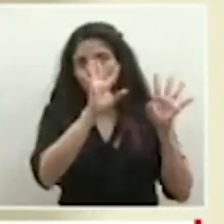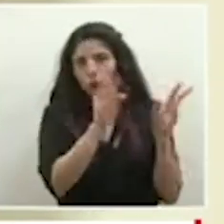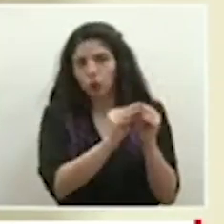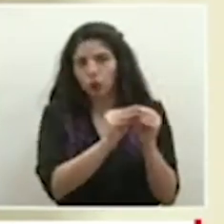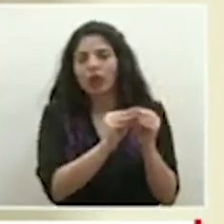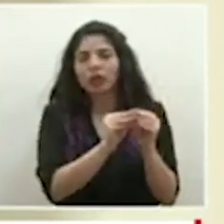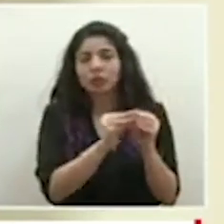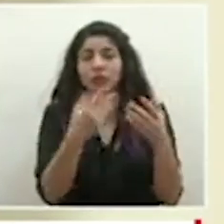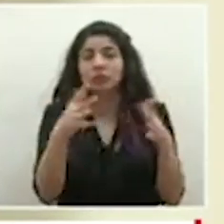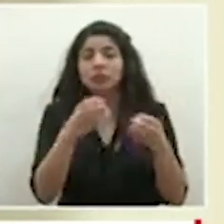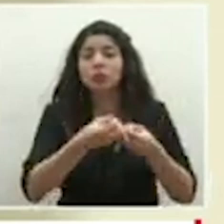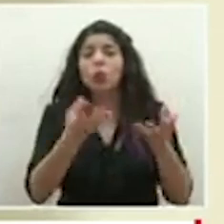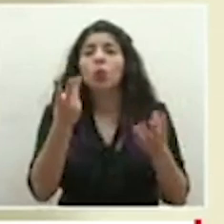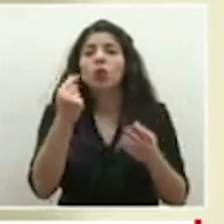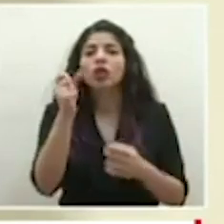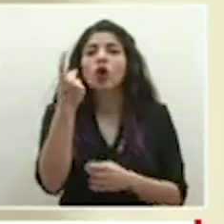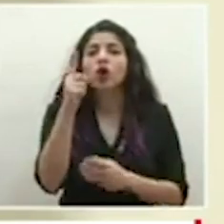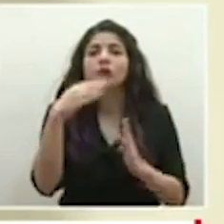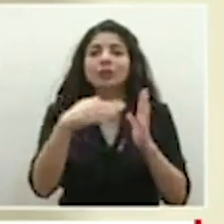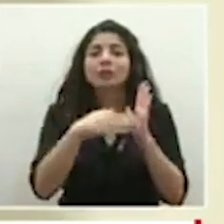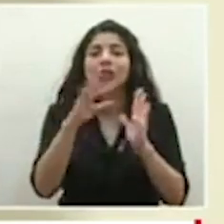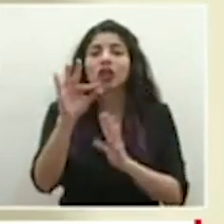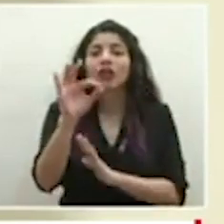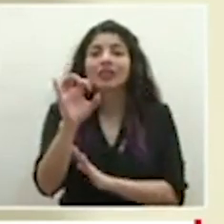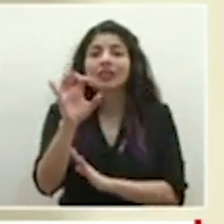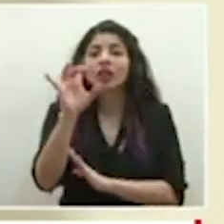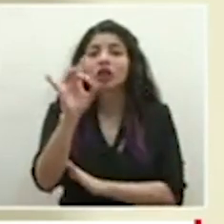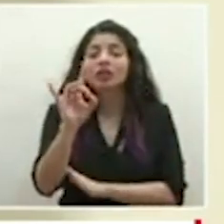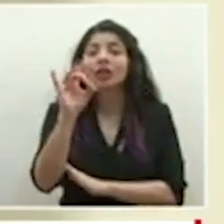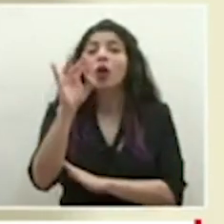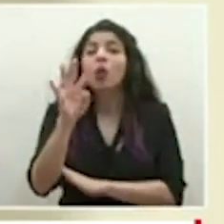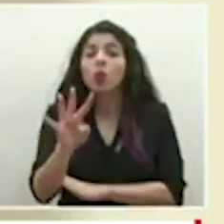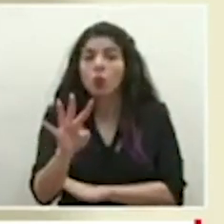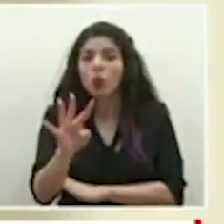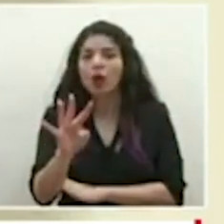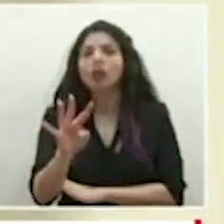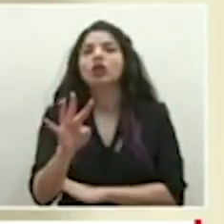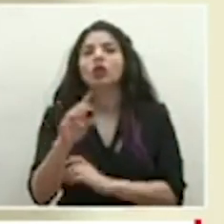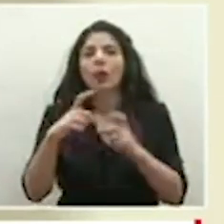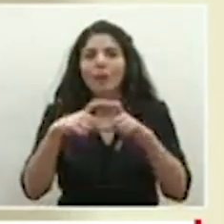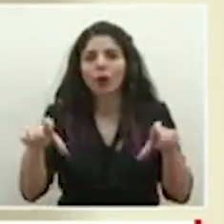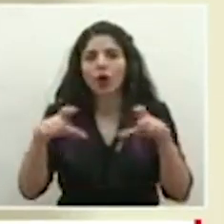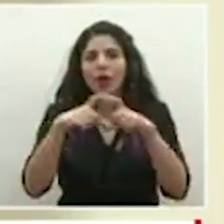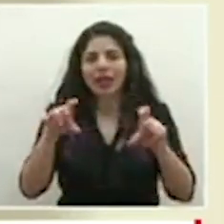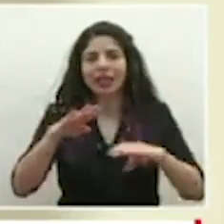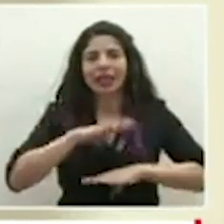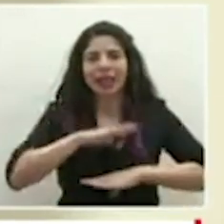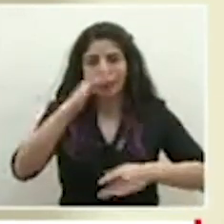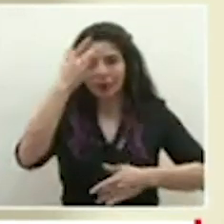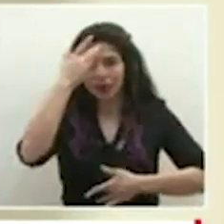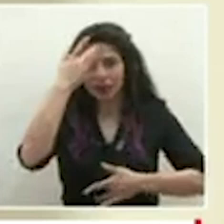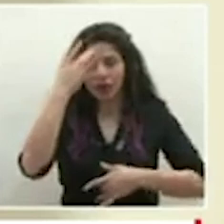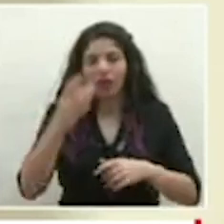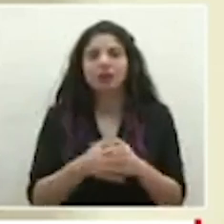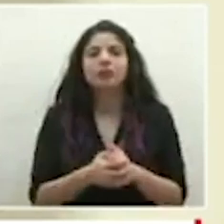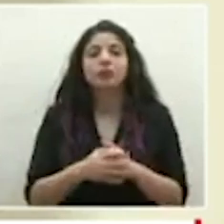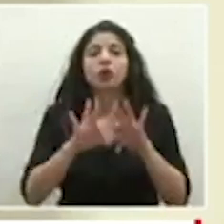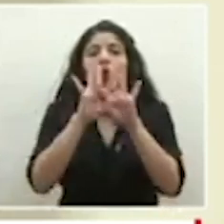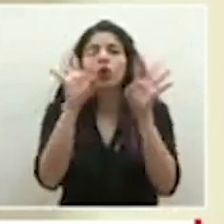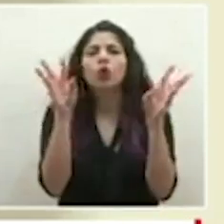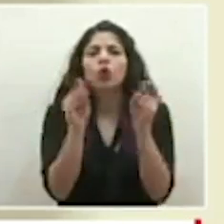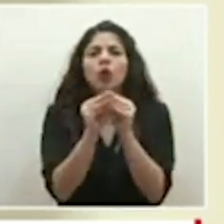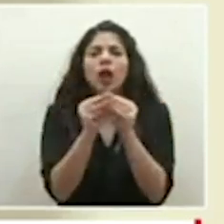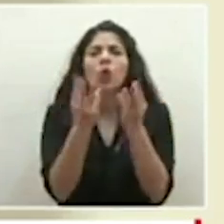Se han emitido 11.984 boletas de incapacidad para un